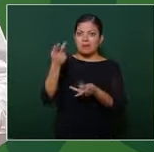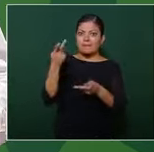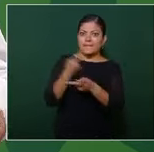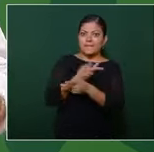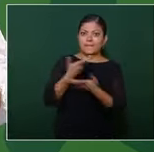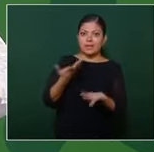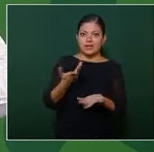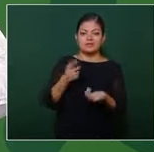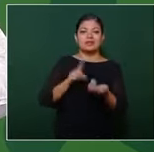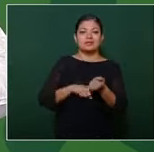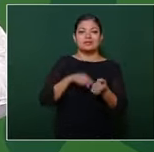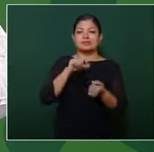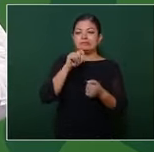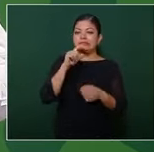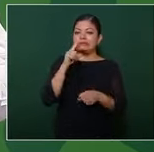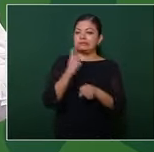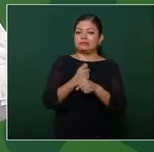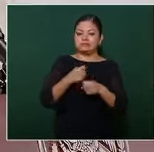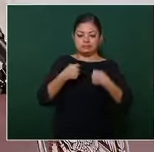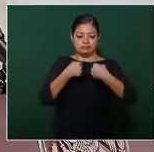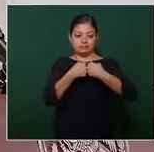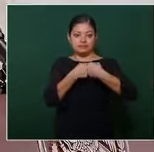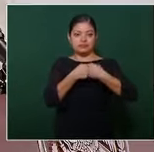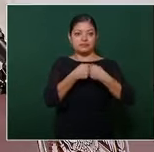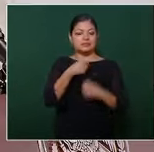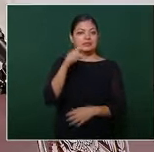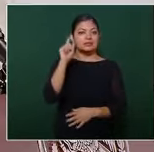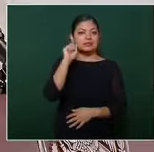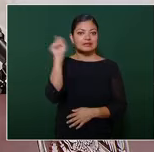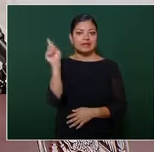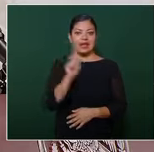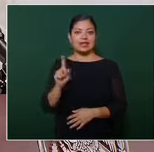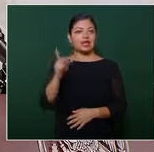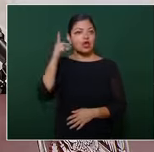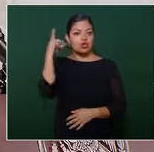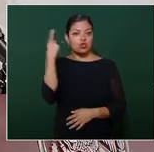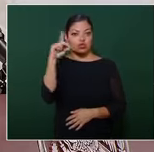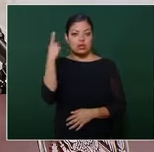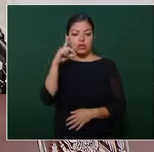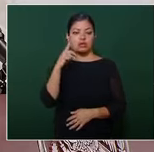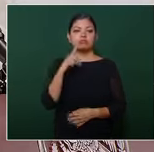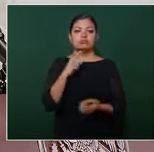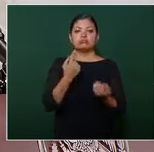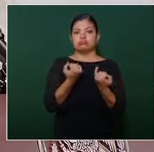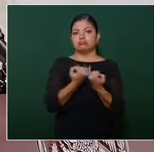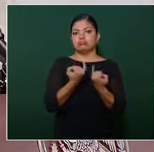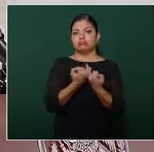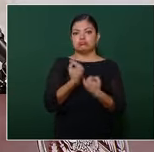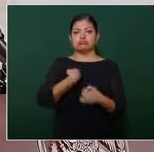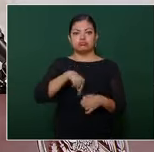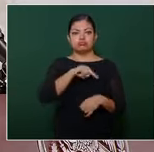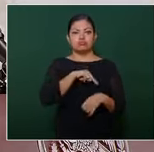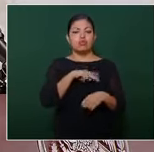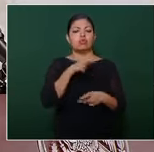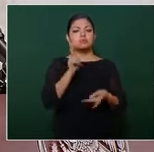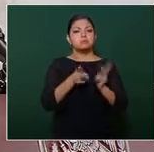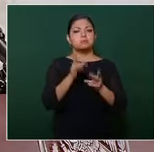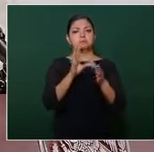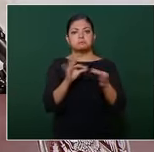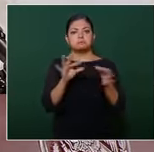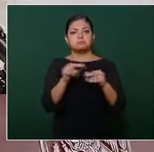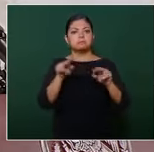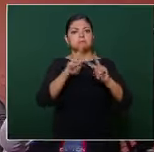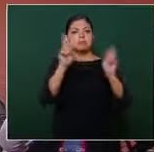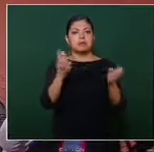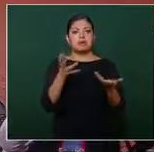particularmente en los límites con Zacatecas y Durango. Por platicamos del tema y estamos en una